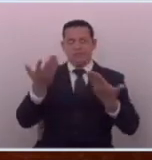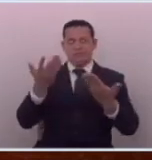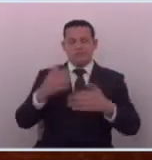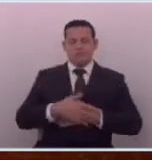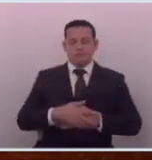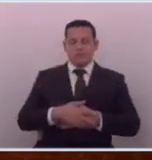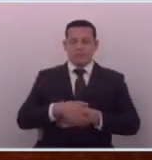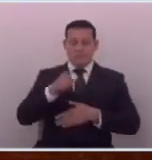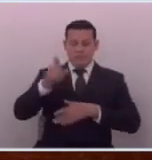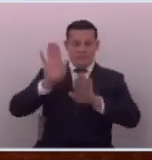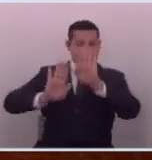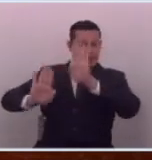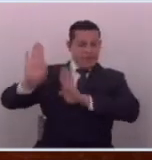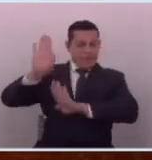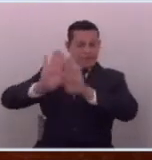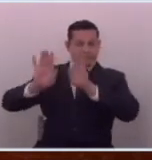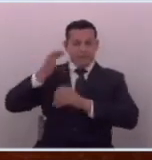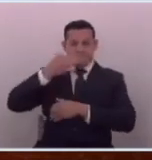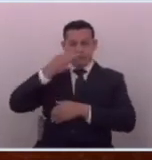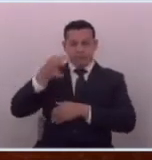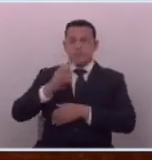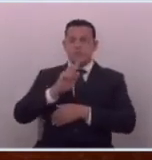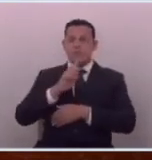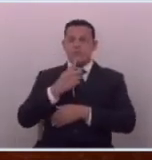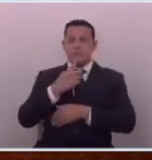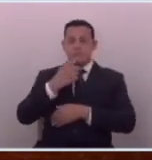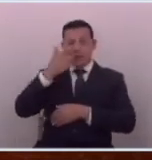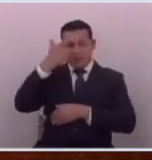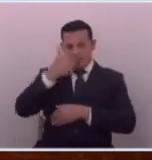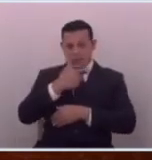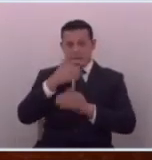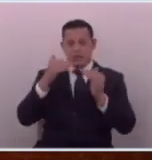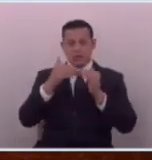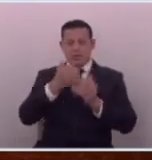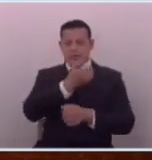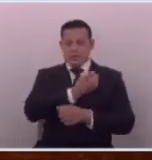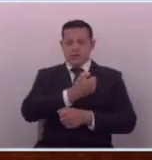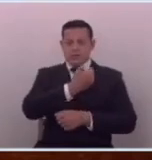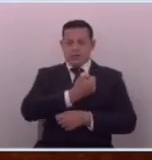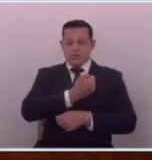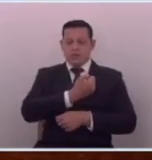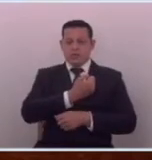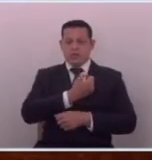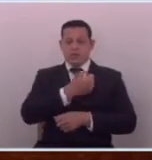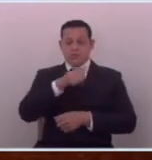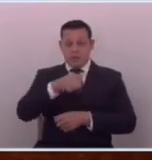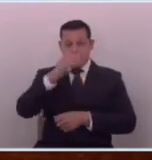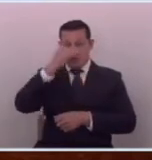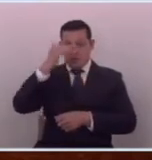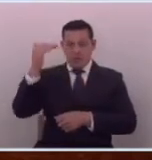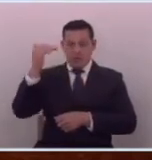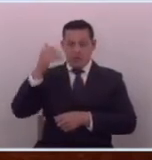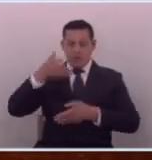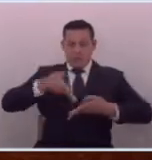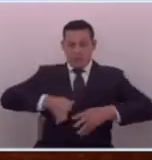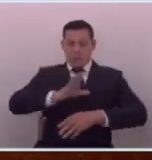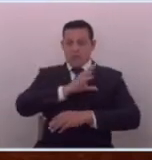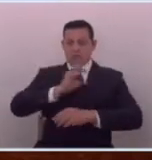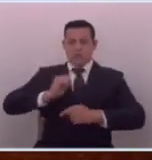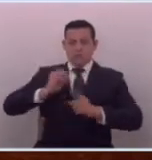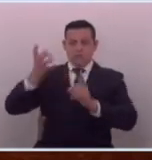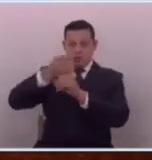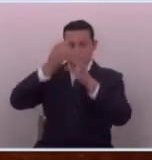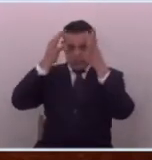serio esas historias son en serio y son tristes también y son dolorosas y este país porque los salvadoreños lo